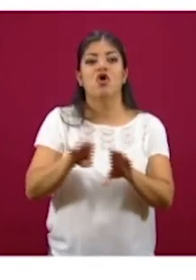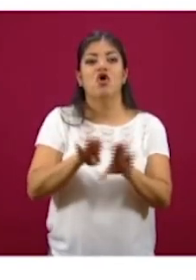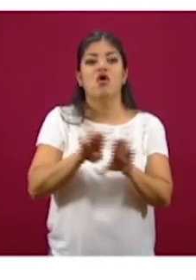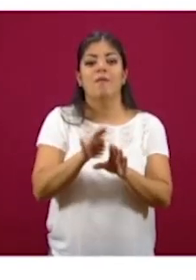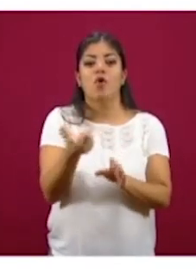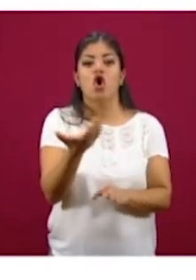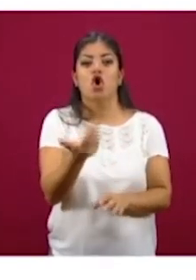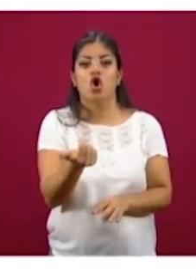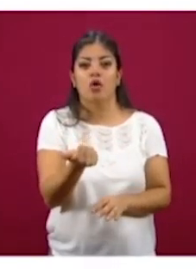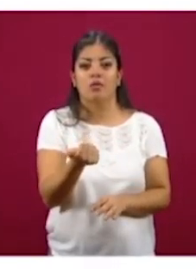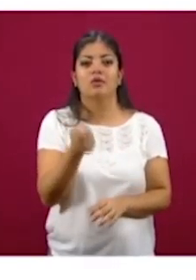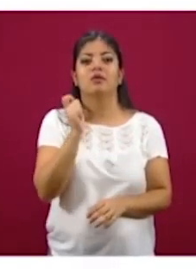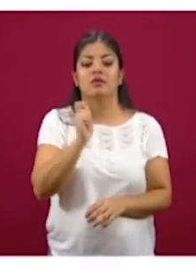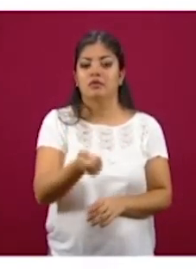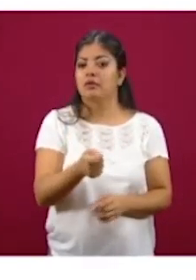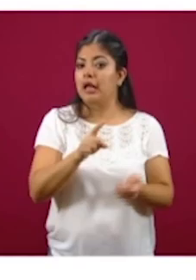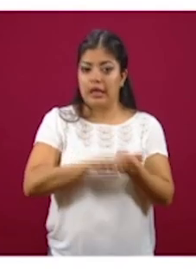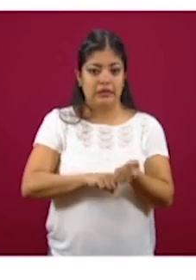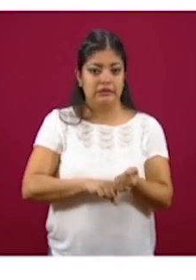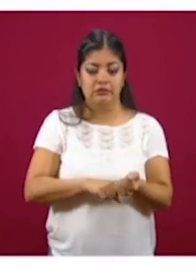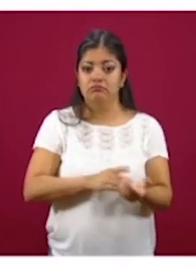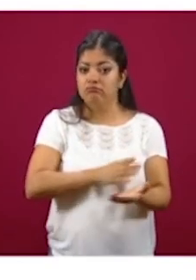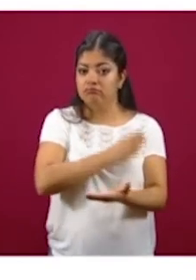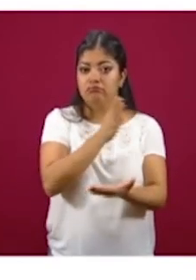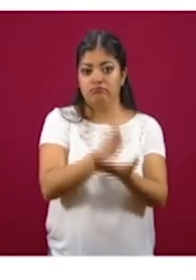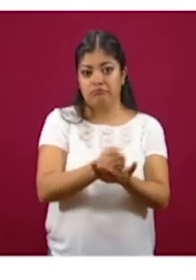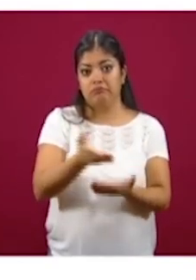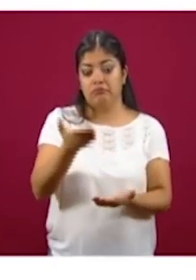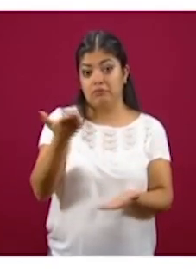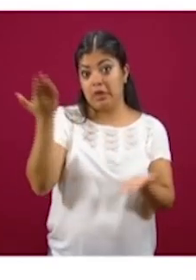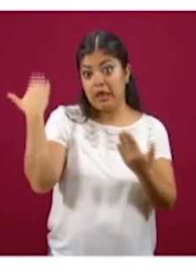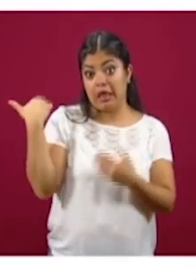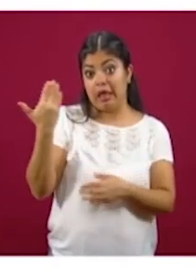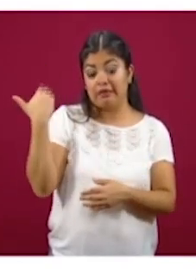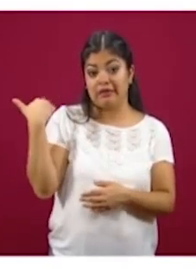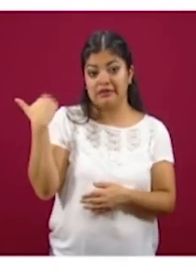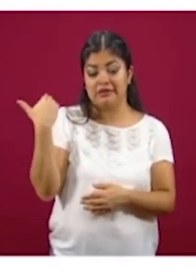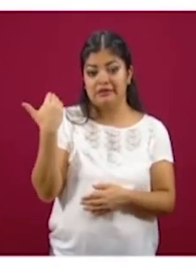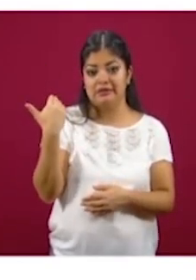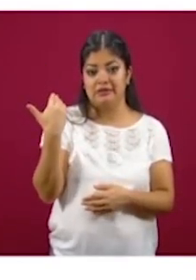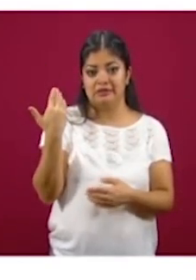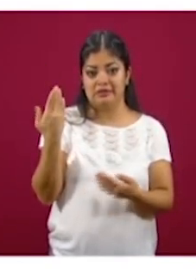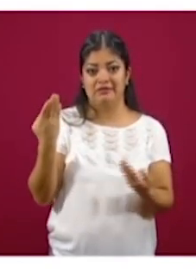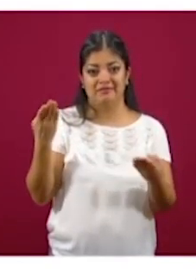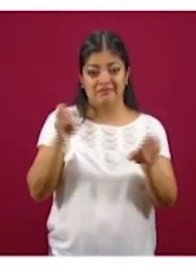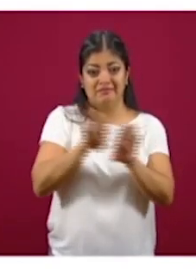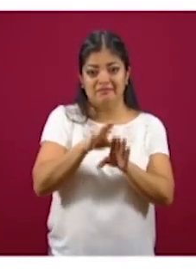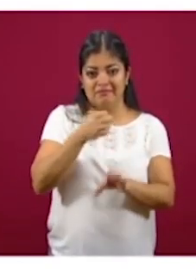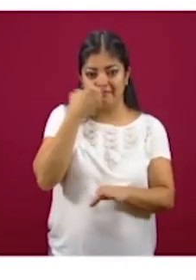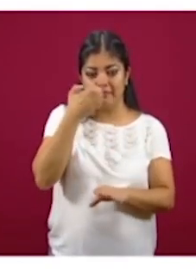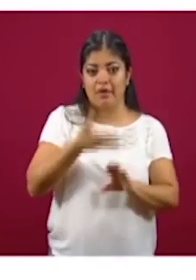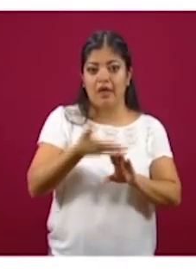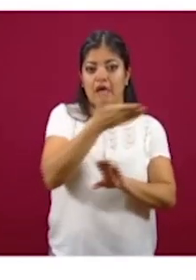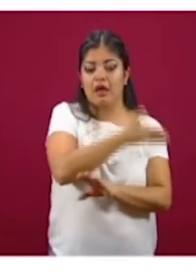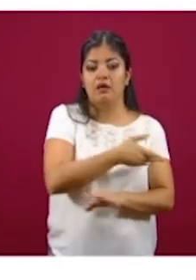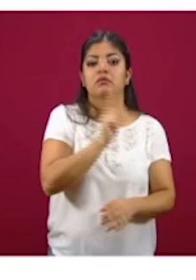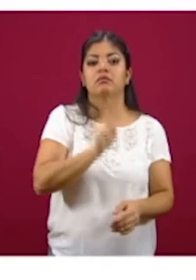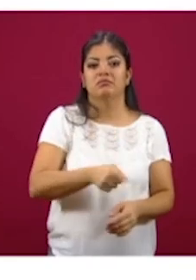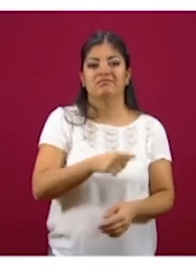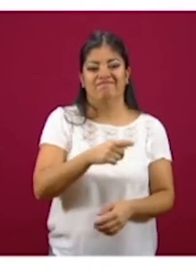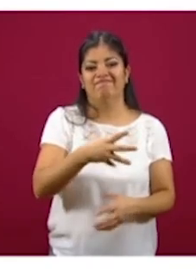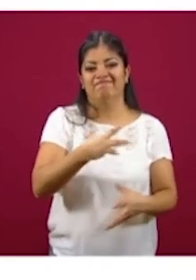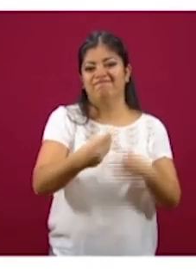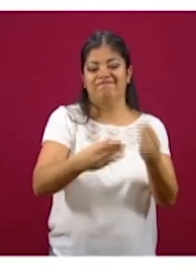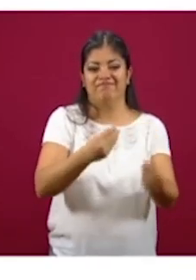he dicho, se reparte o se repartía hasta antes del cierre de las escuelas por la